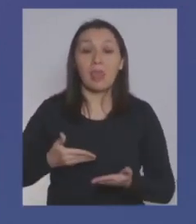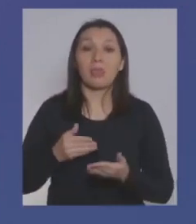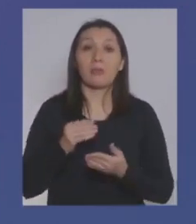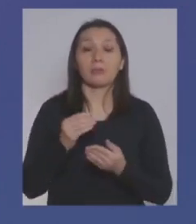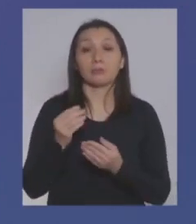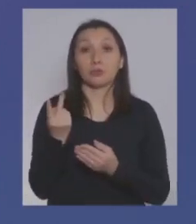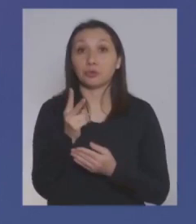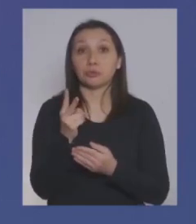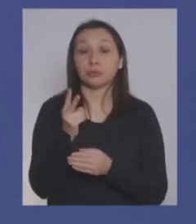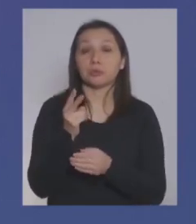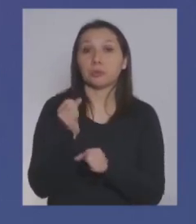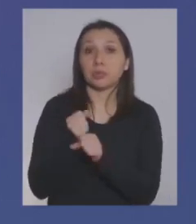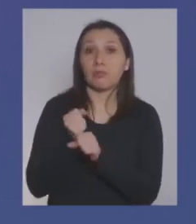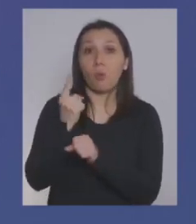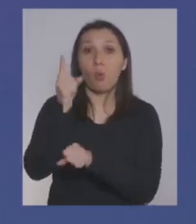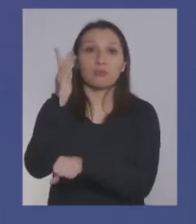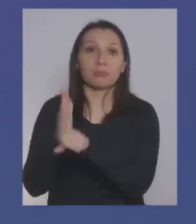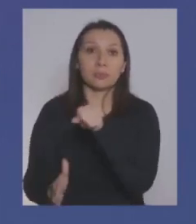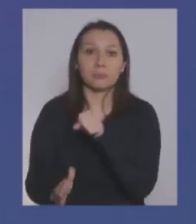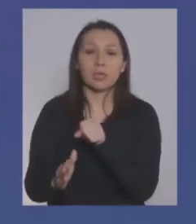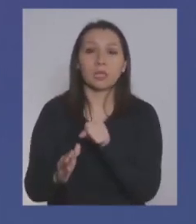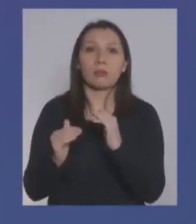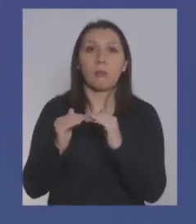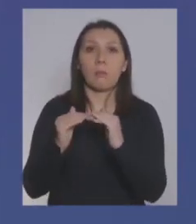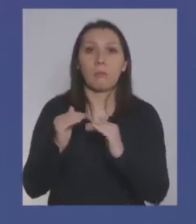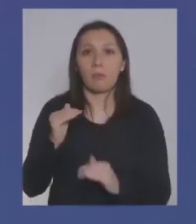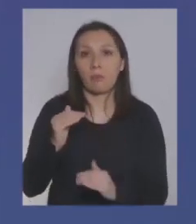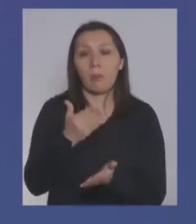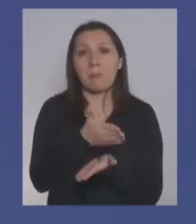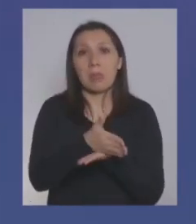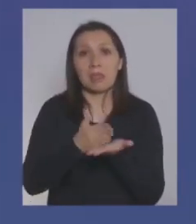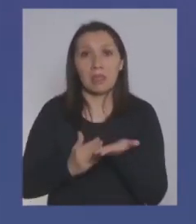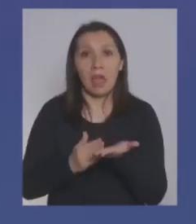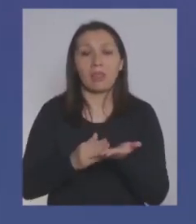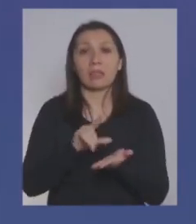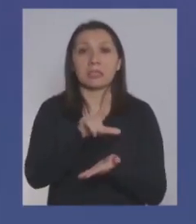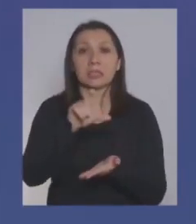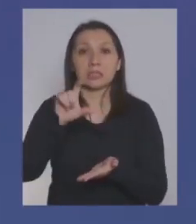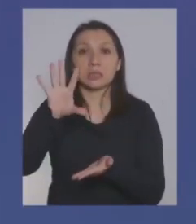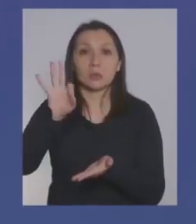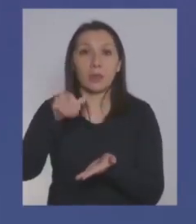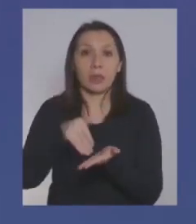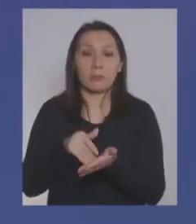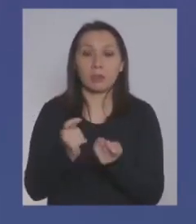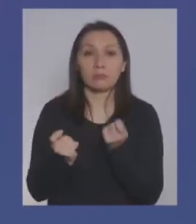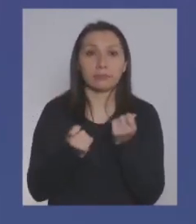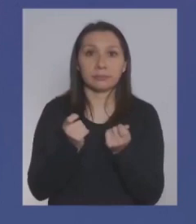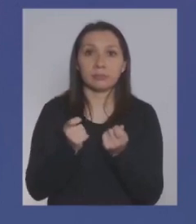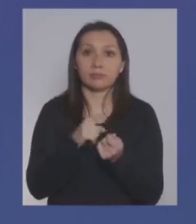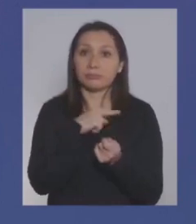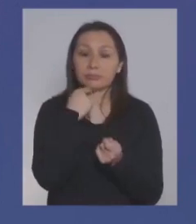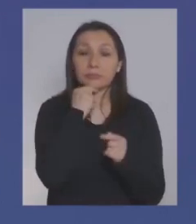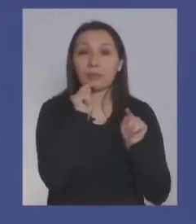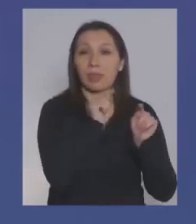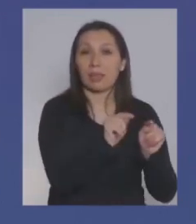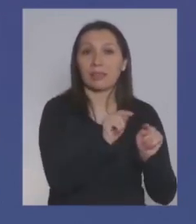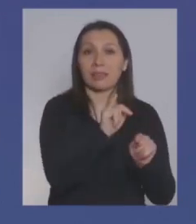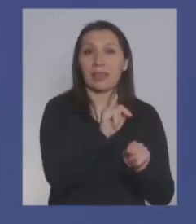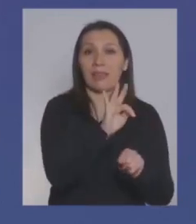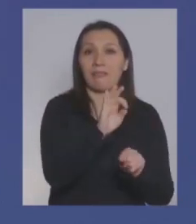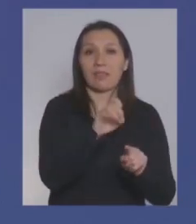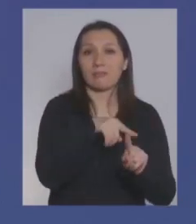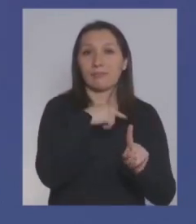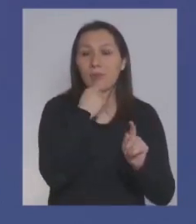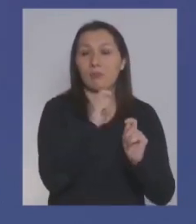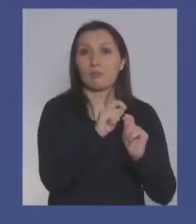uno de los dos empleos que se perdió y que cayeron a la mitad, cayeron a 750 mil. Bueno, esas familias no acceden típicamente al